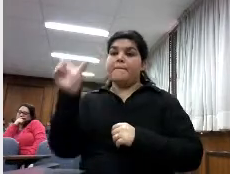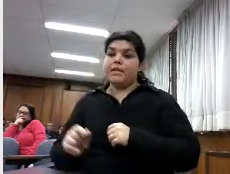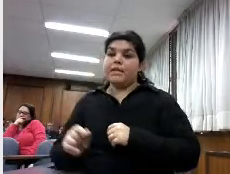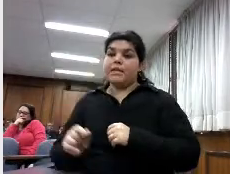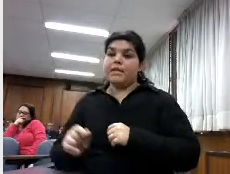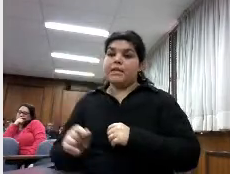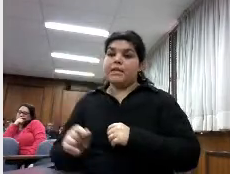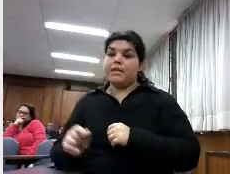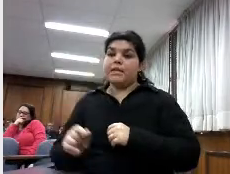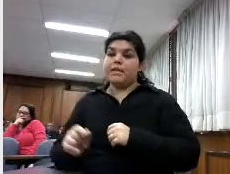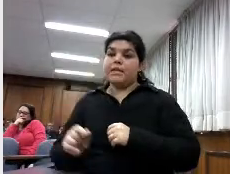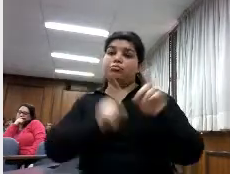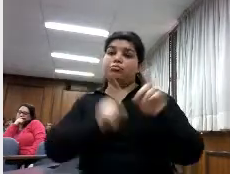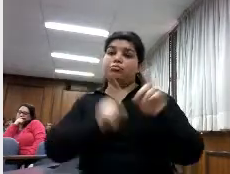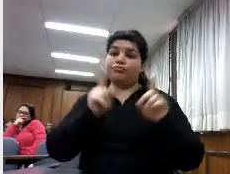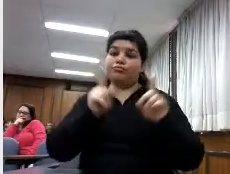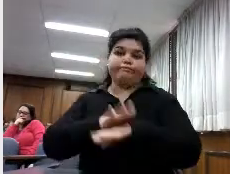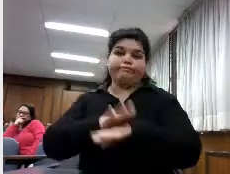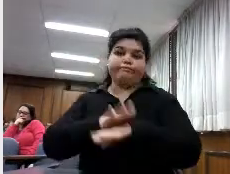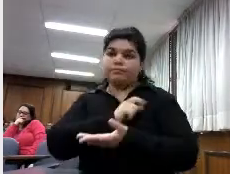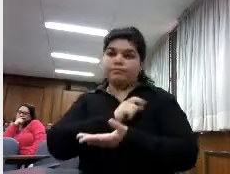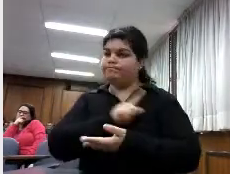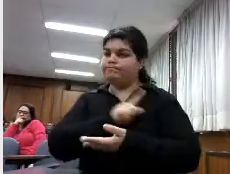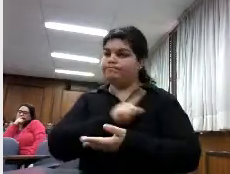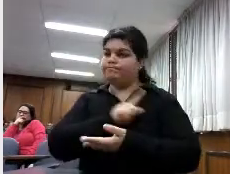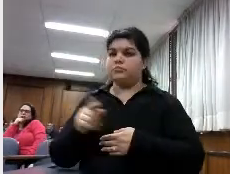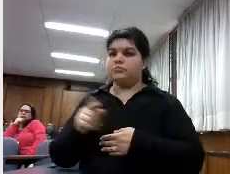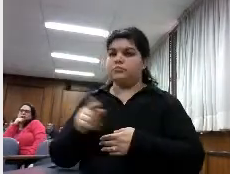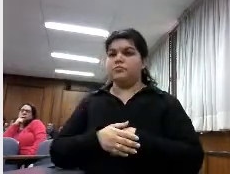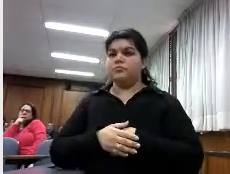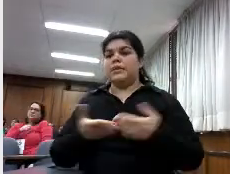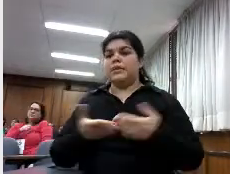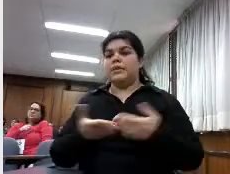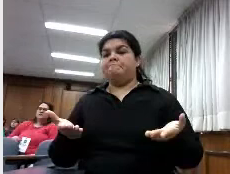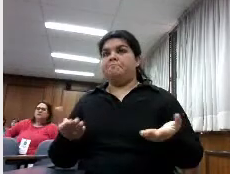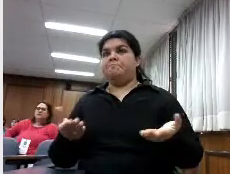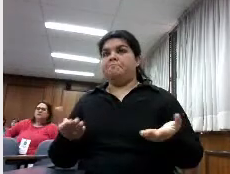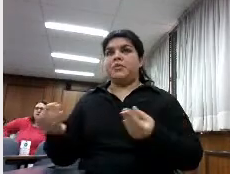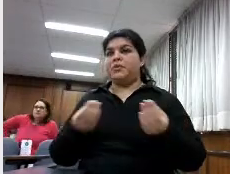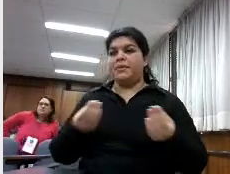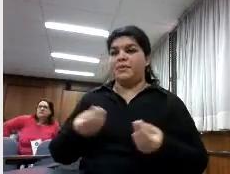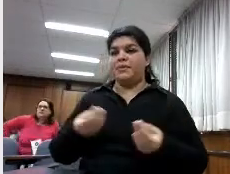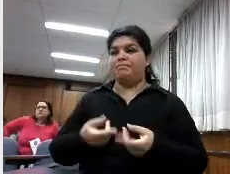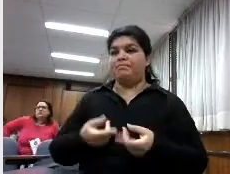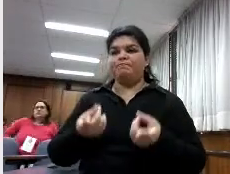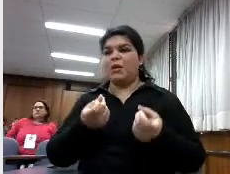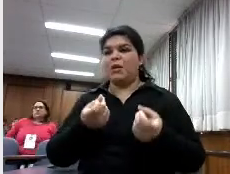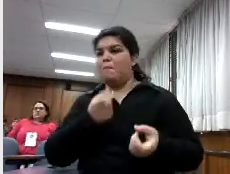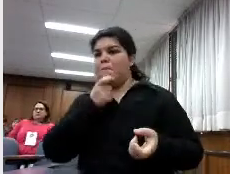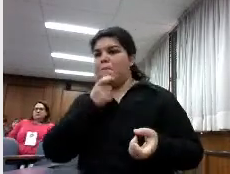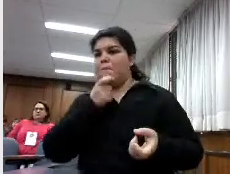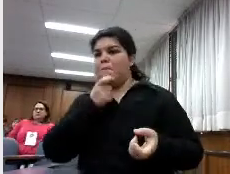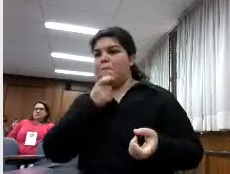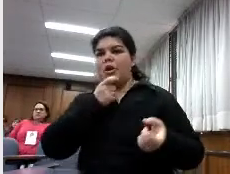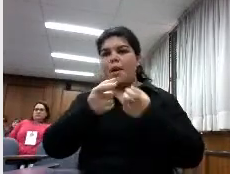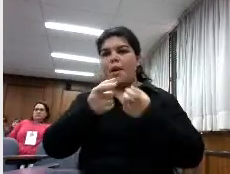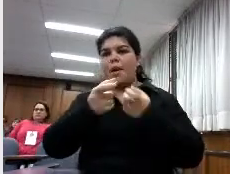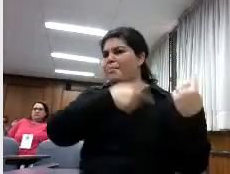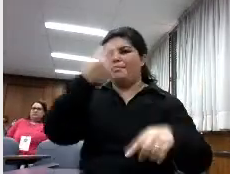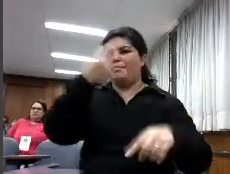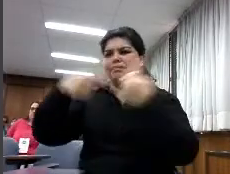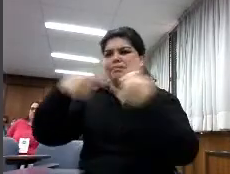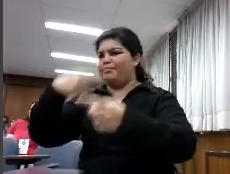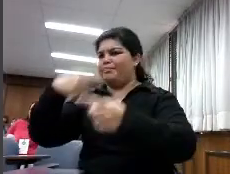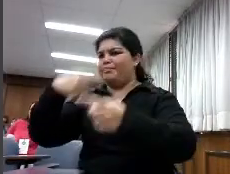comprometieron con él activamente por lo tanto teníamos tasas de respuestas muy diferentes no hicimos una